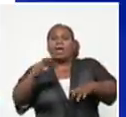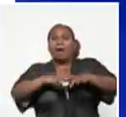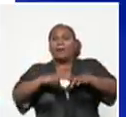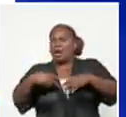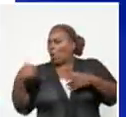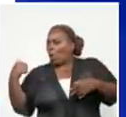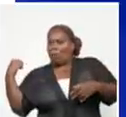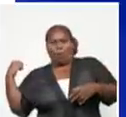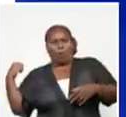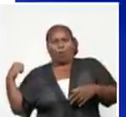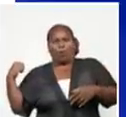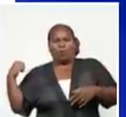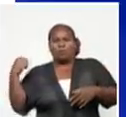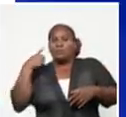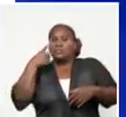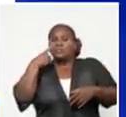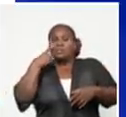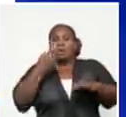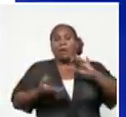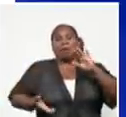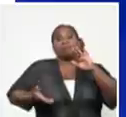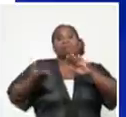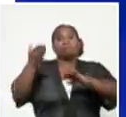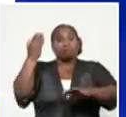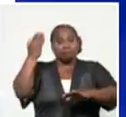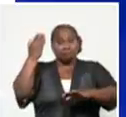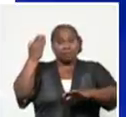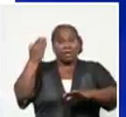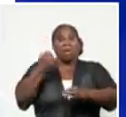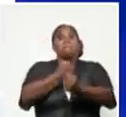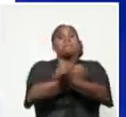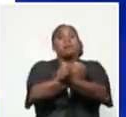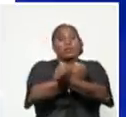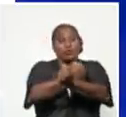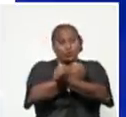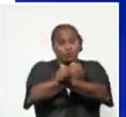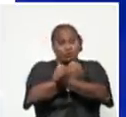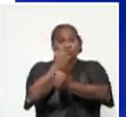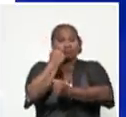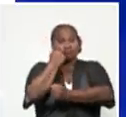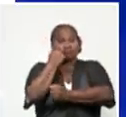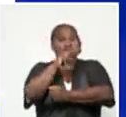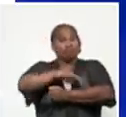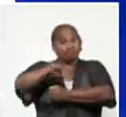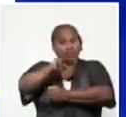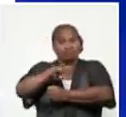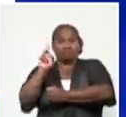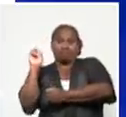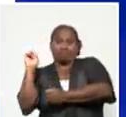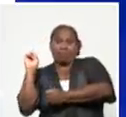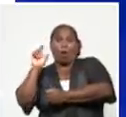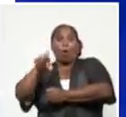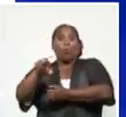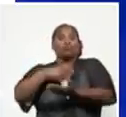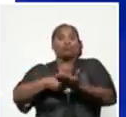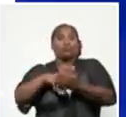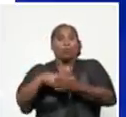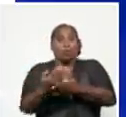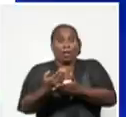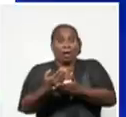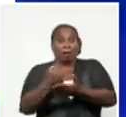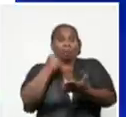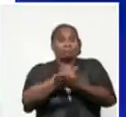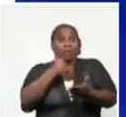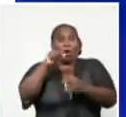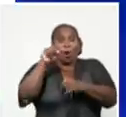Se aprecia en general un crecimiento muy peligroso. Ustedes lo pueden observar ahí en los últimos días de casos confirmados. Hoy el modelo